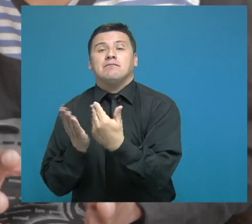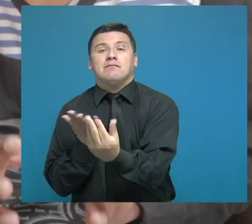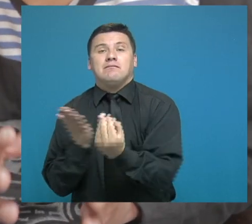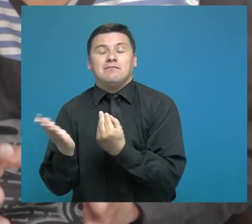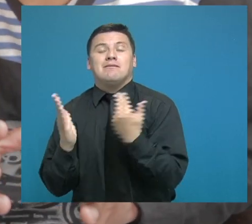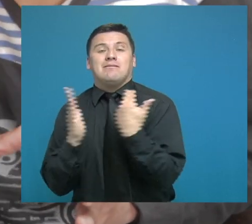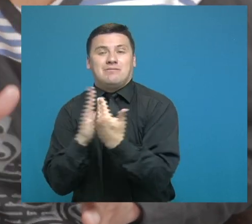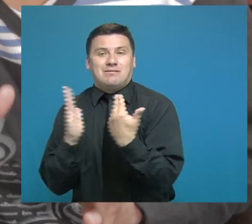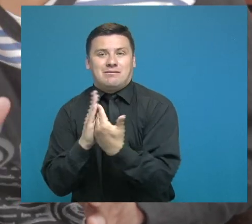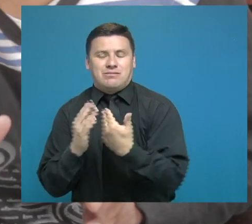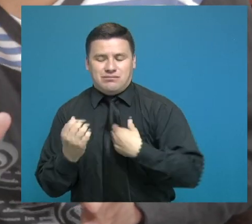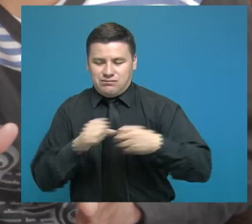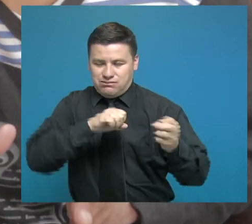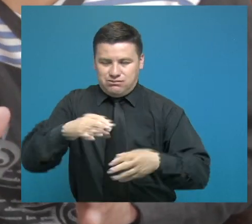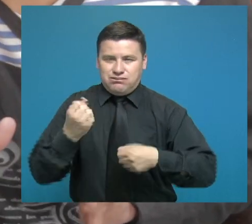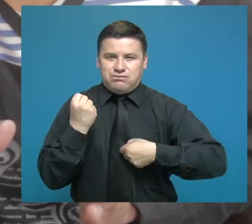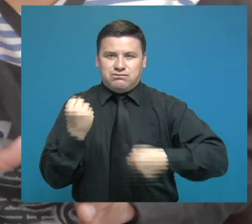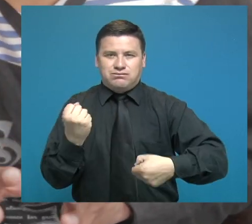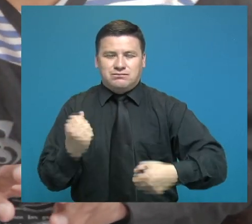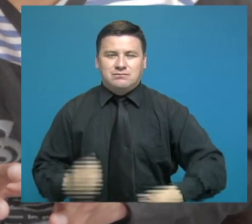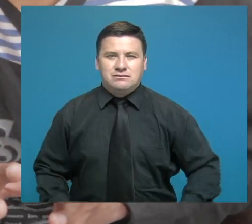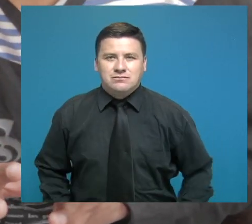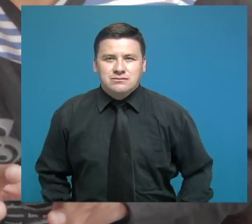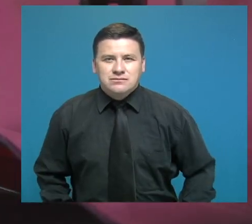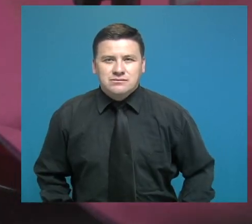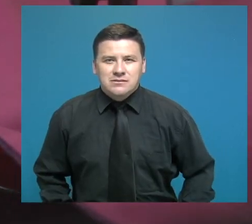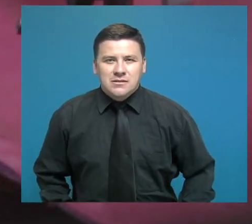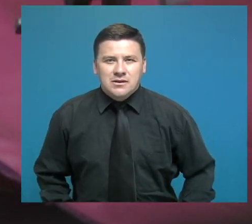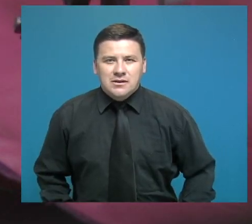es uno de los retos y de la responsabilidad que tiene el desmovilizado.